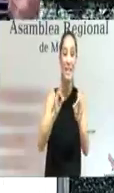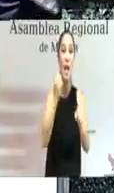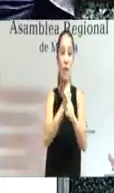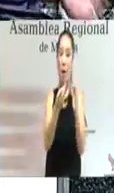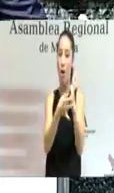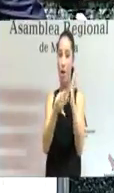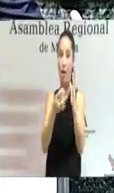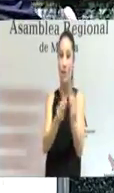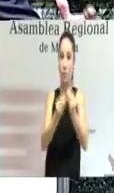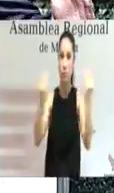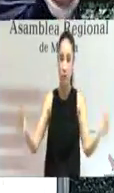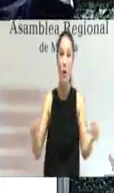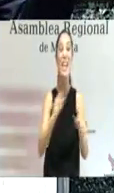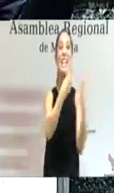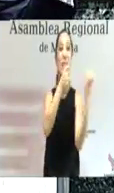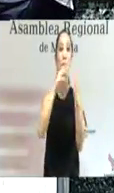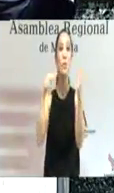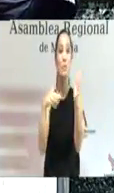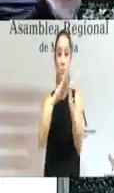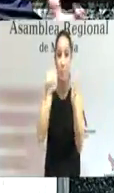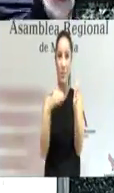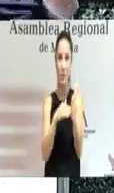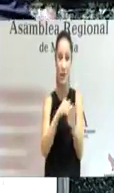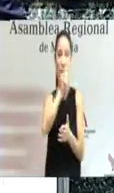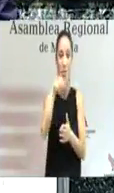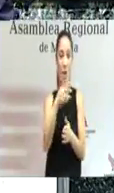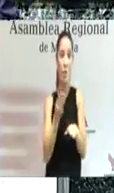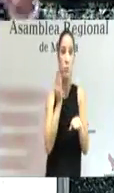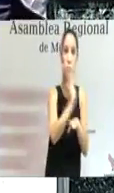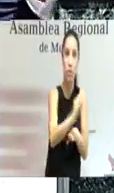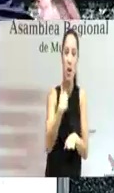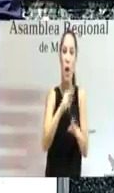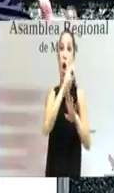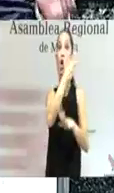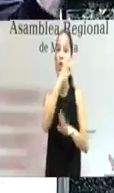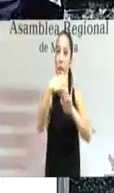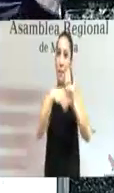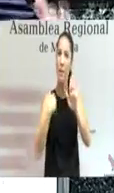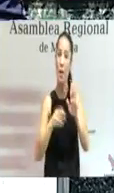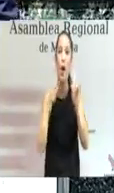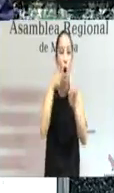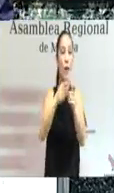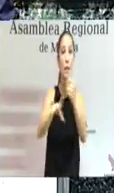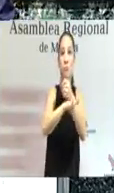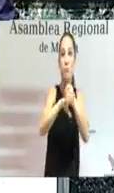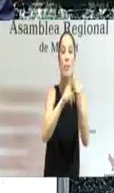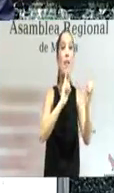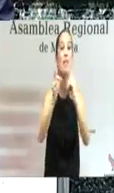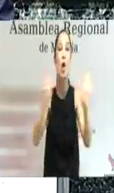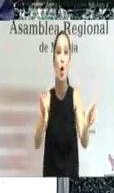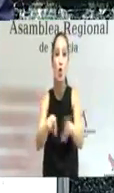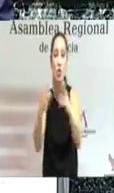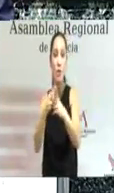calidad dotada con 600 millones de euros para desarrollar más de 200 medidas basadas en el diálogo social y con unos objetivos plenamente